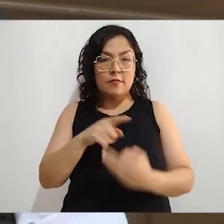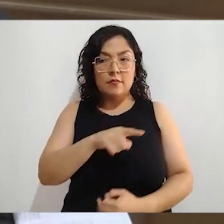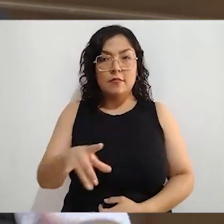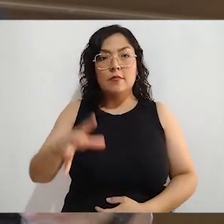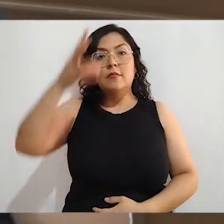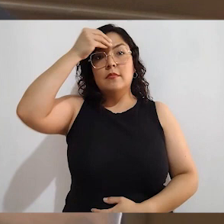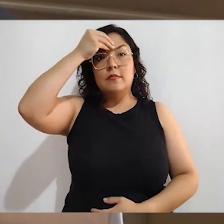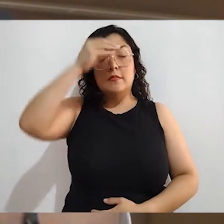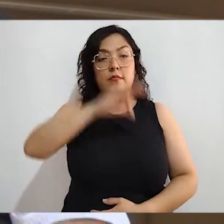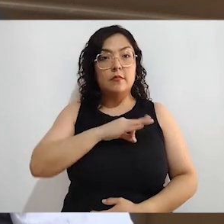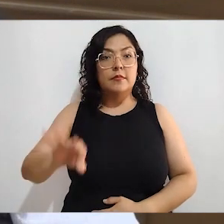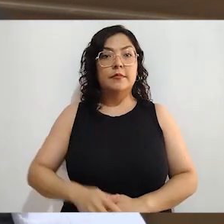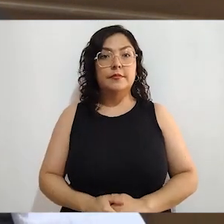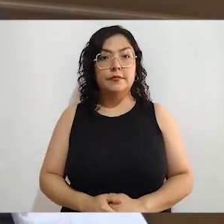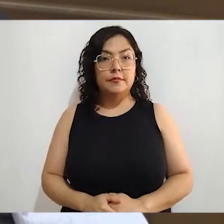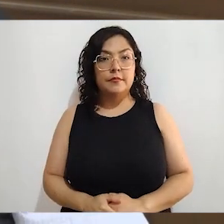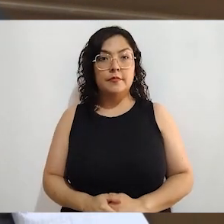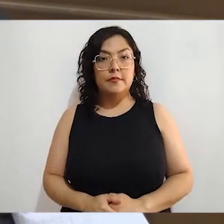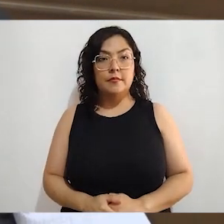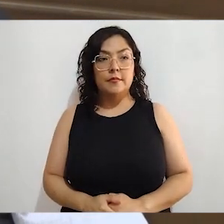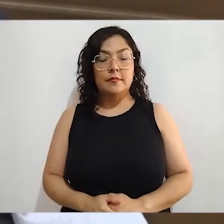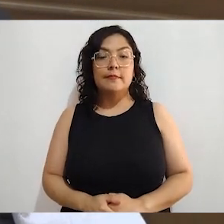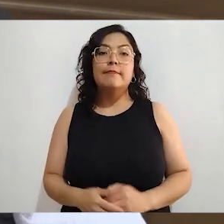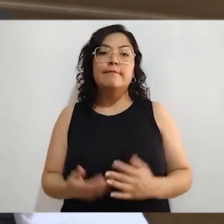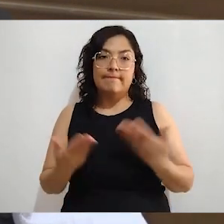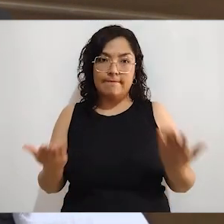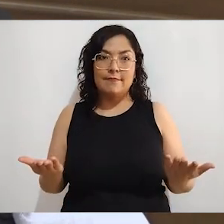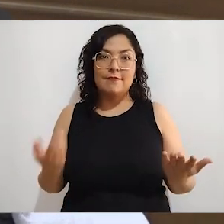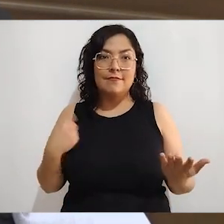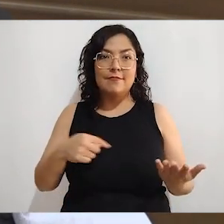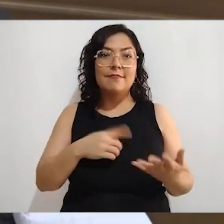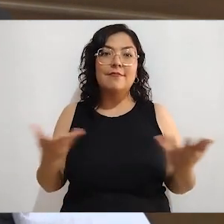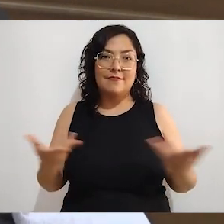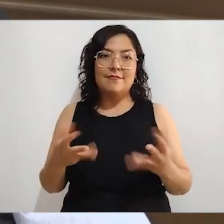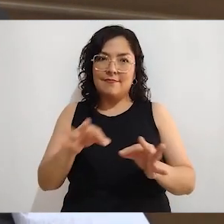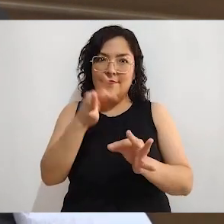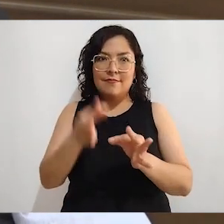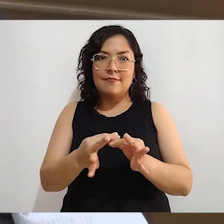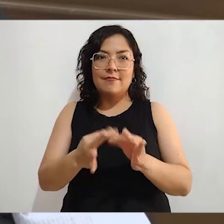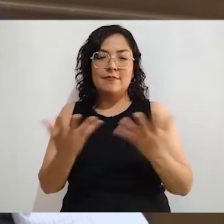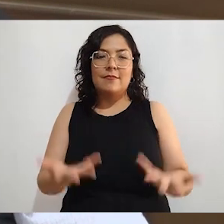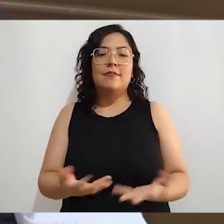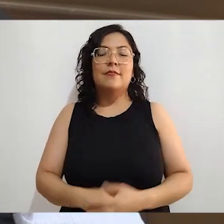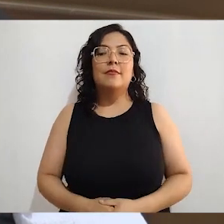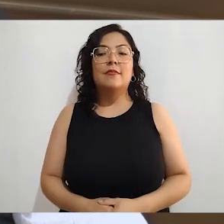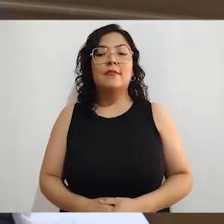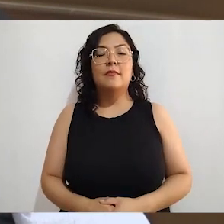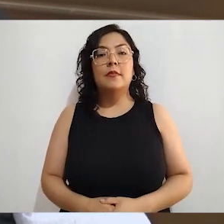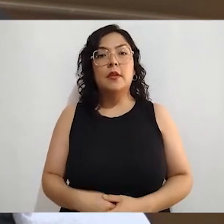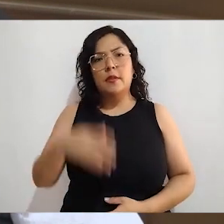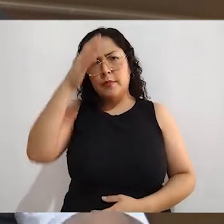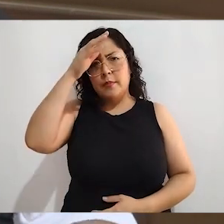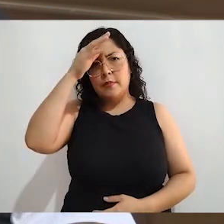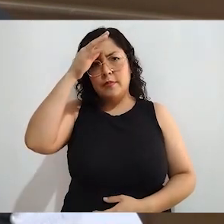a través de esa coordinación. Y bueno, ya lo estamos haciendo, acabamos de tener un evento que se fue organizado por